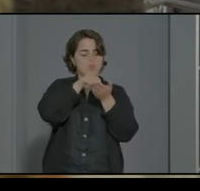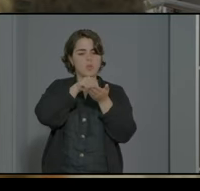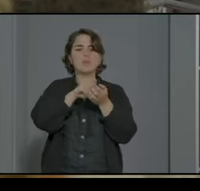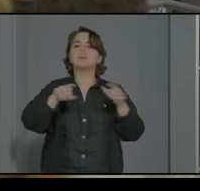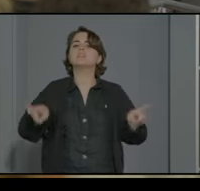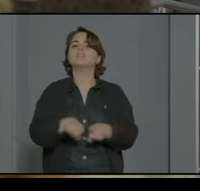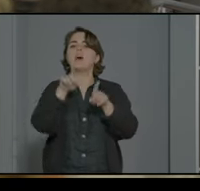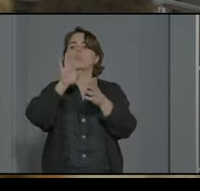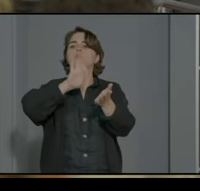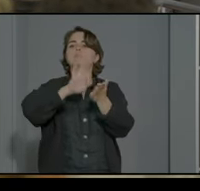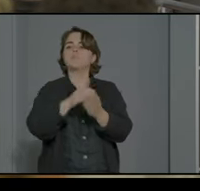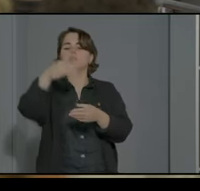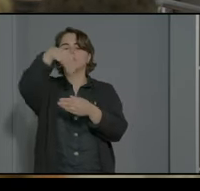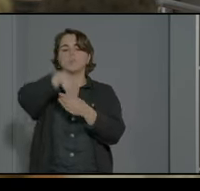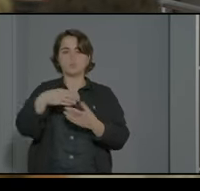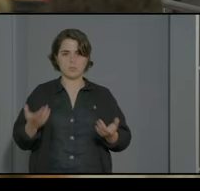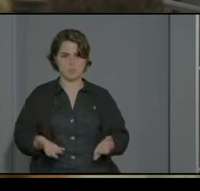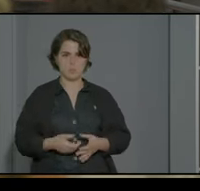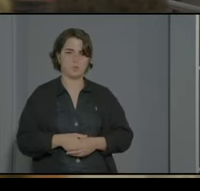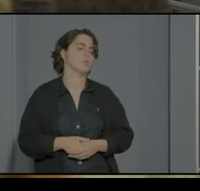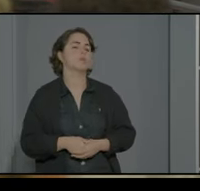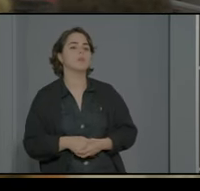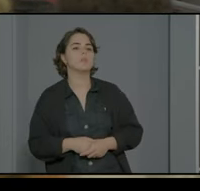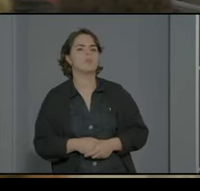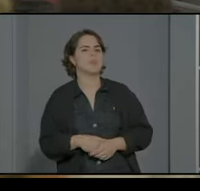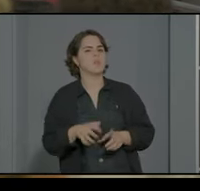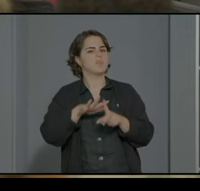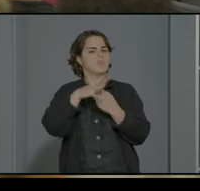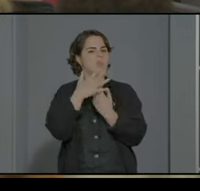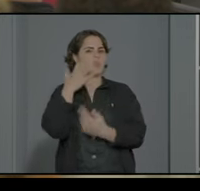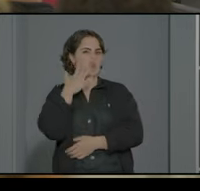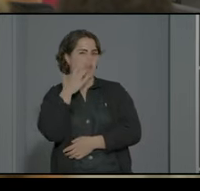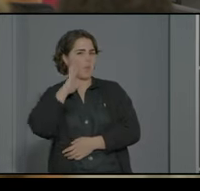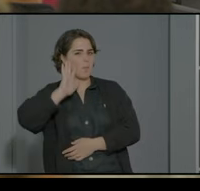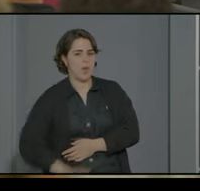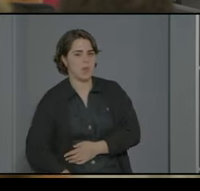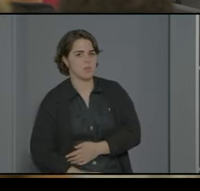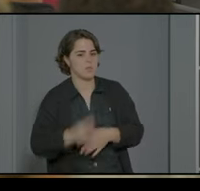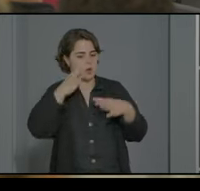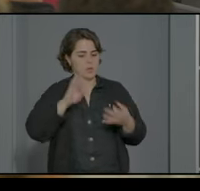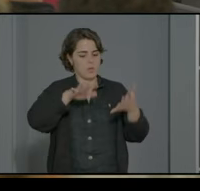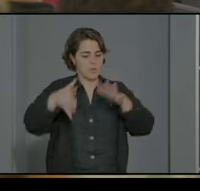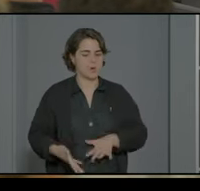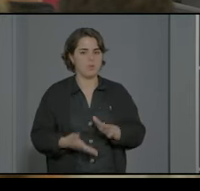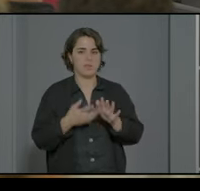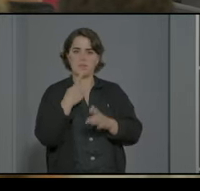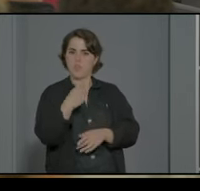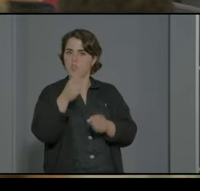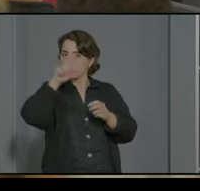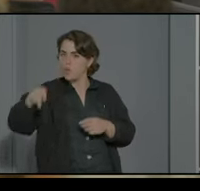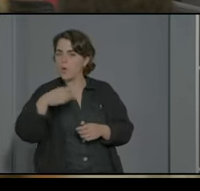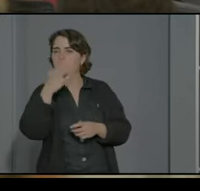servicio donde esté esto parece muy raro ¿verdad? pero esto se hace no es difícil hay muchos otros contextos